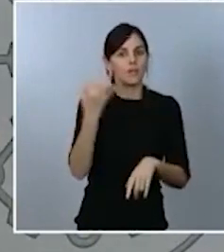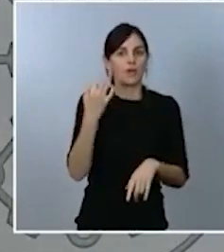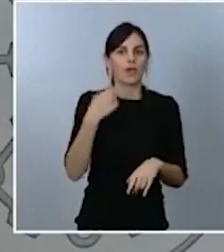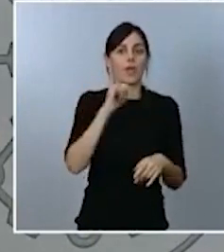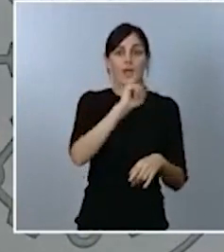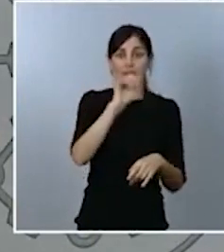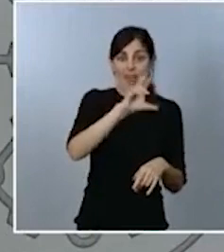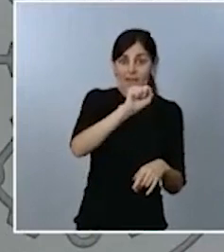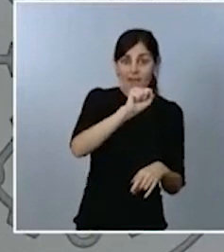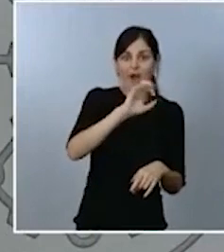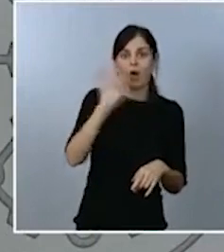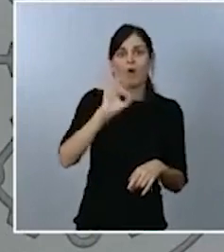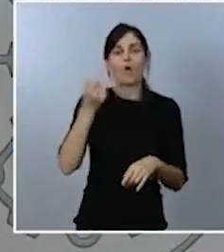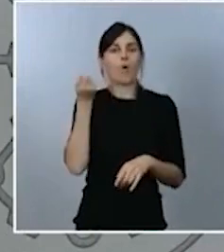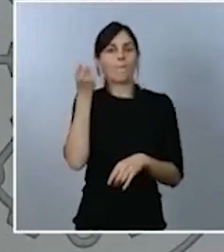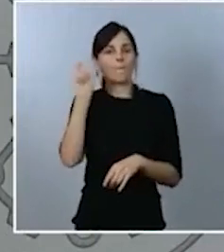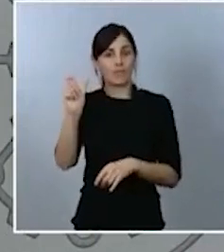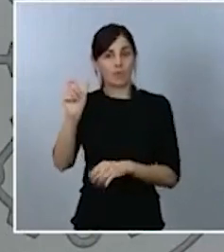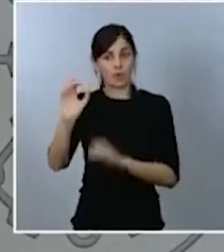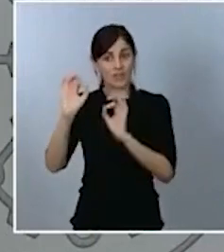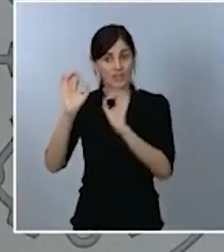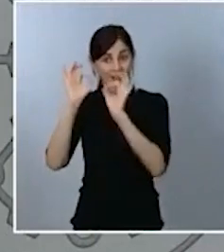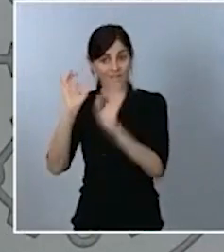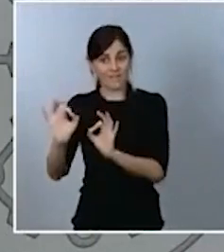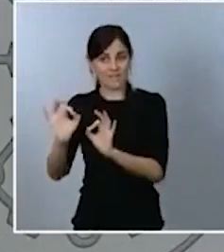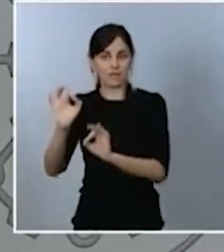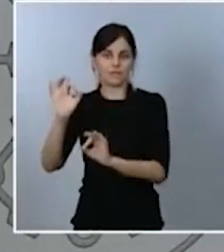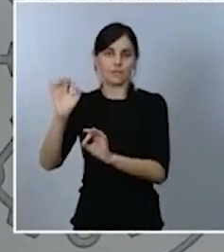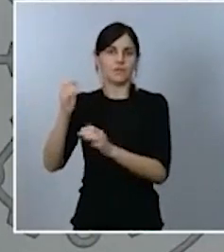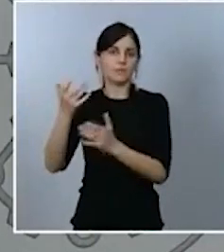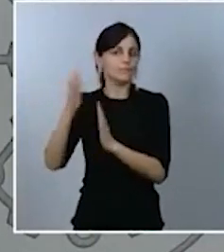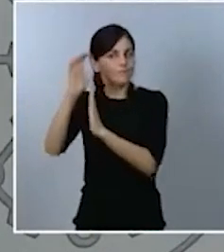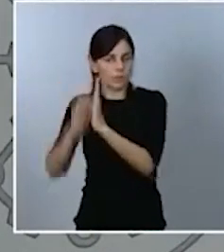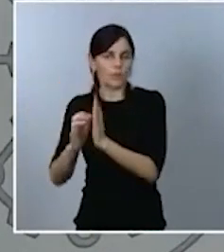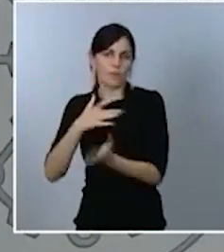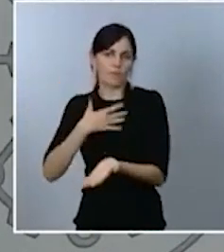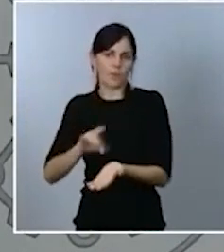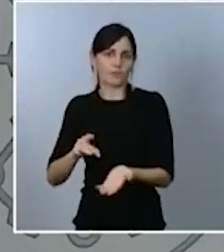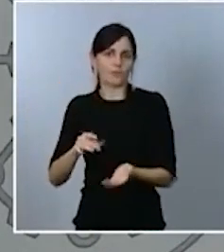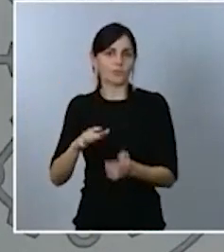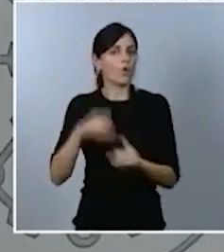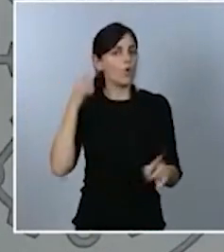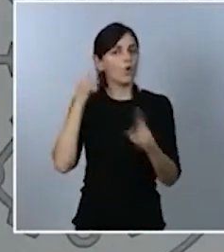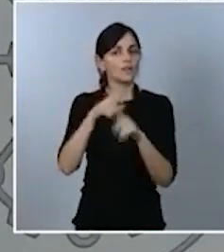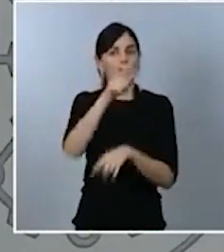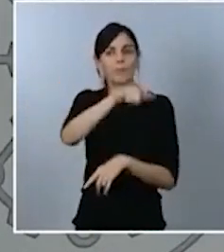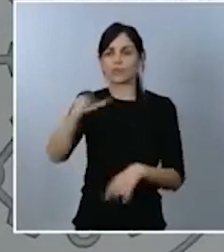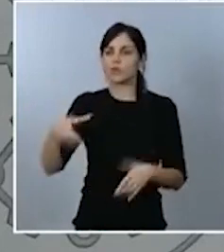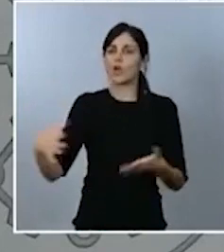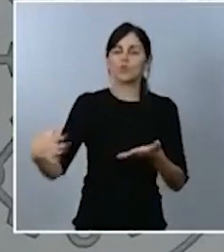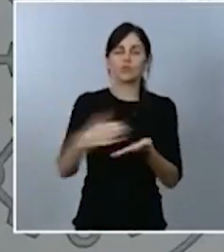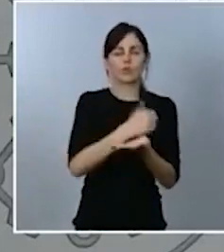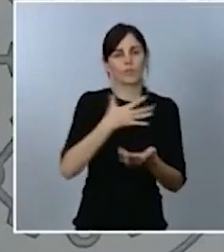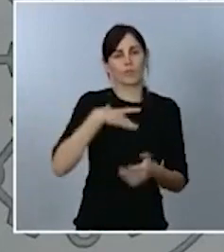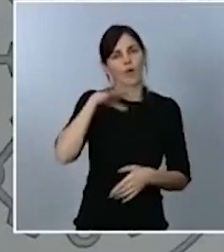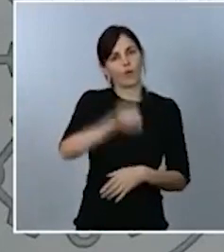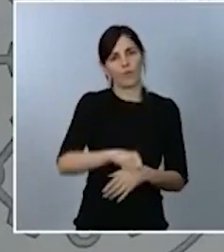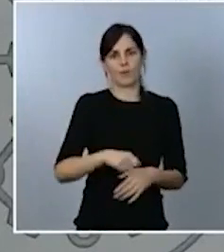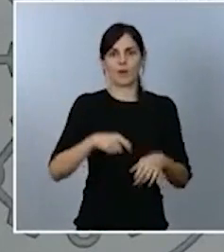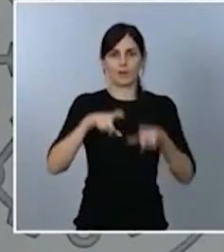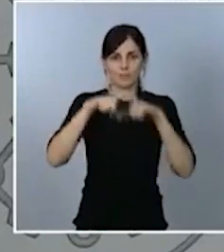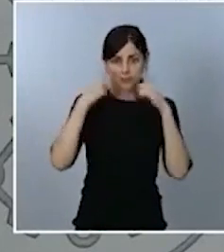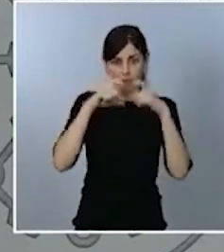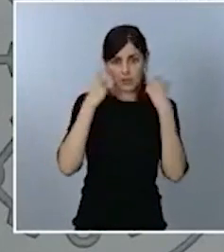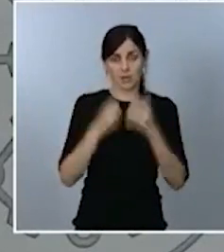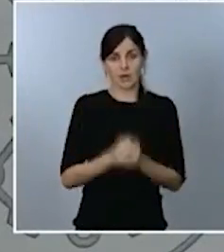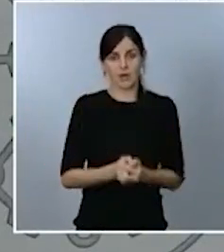que no haya ningún ciudadano que tenga dificultades para acceder a este tipo de protección básica cara a la pandemia y ojalá esta sea